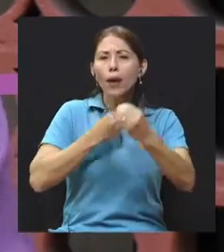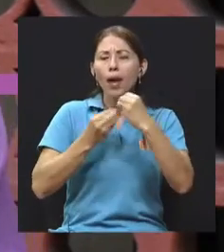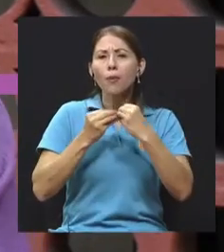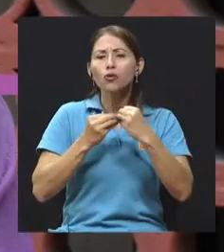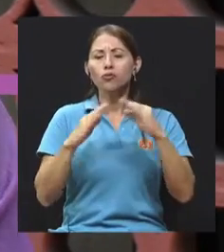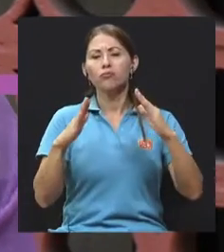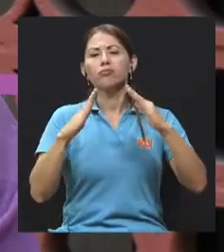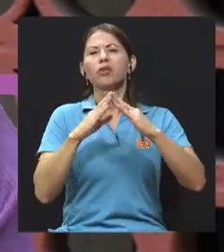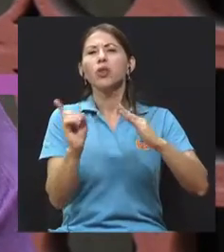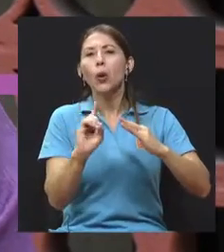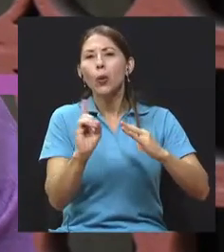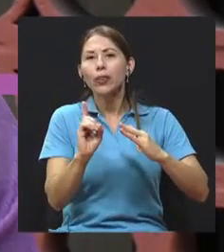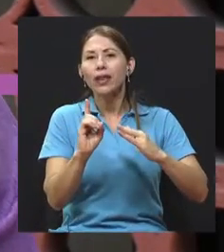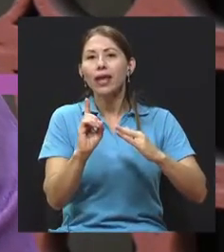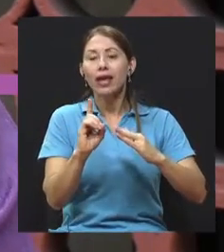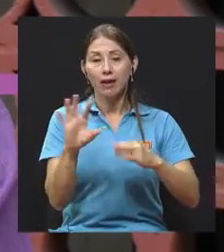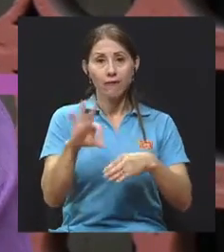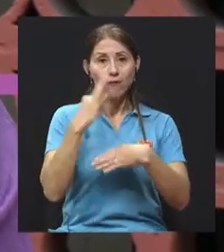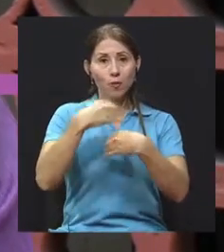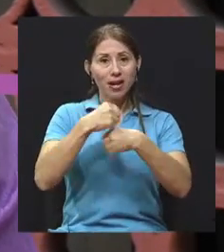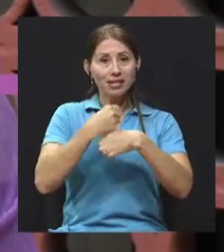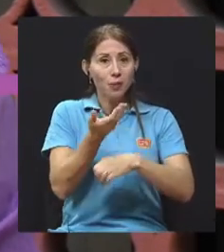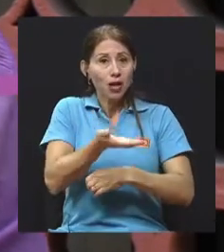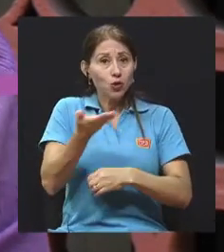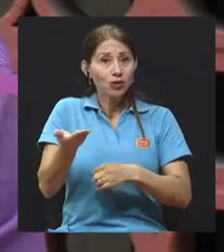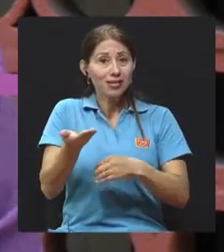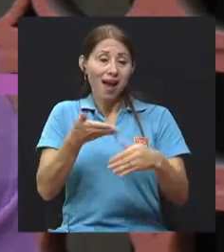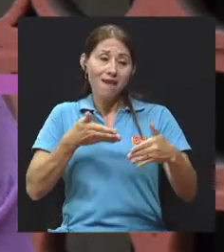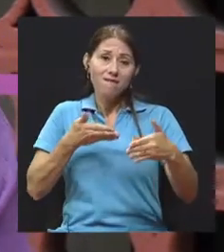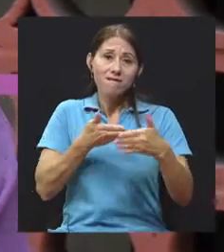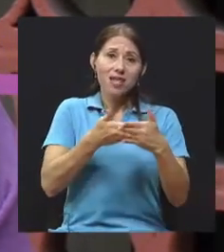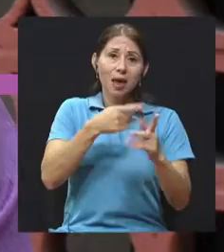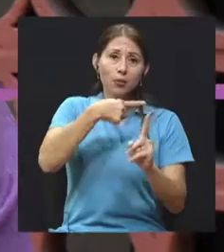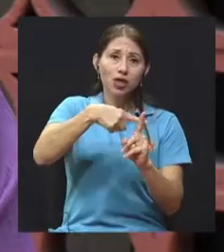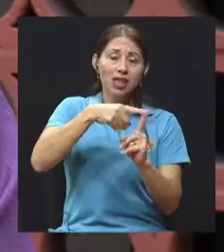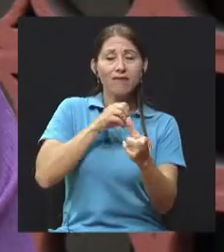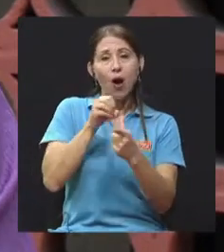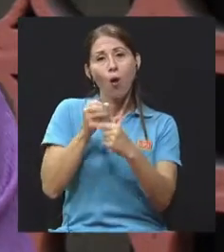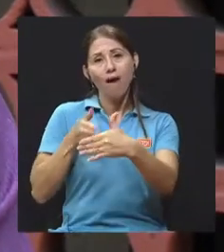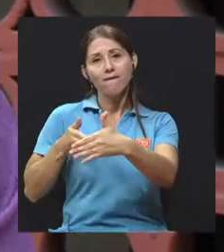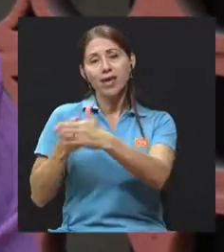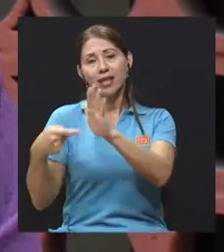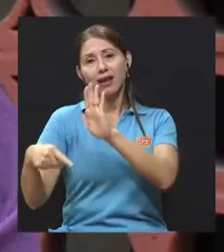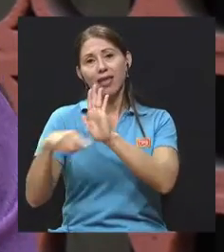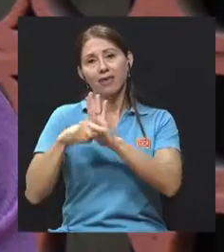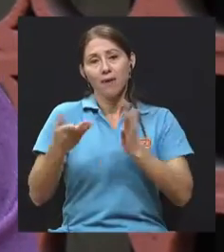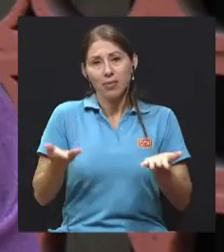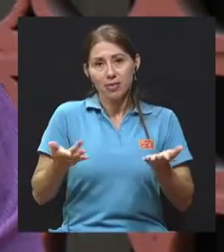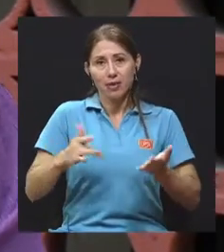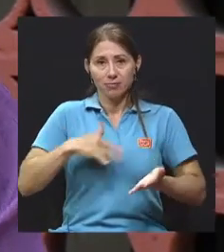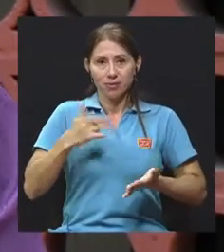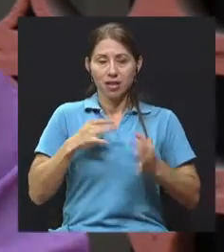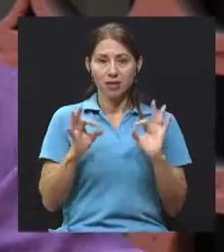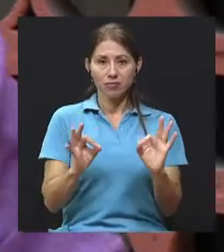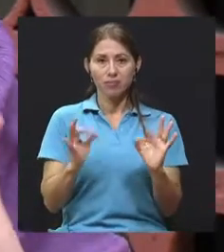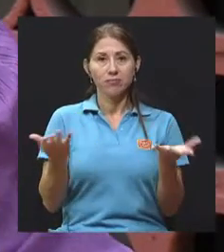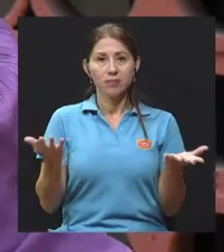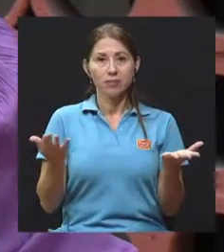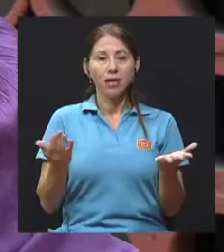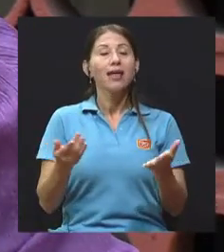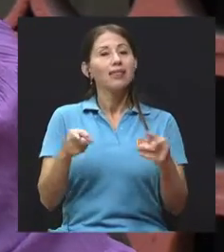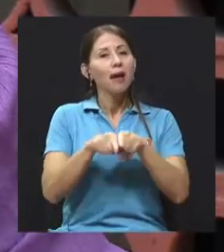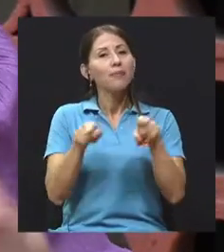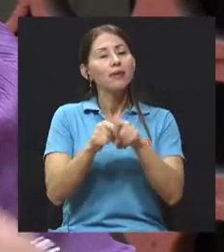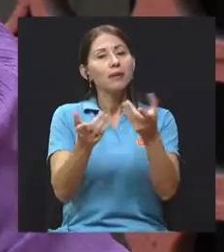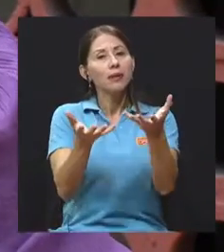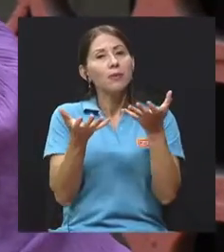la manera en que hacemos las cosas, Saúl, también afecta ya sea positiva o negativamente nuestro bienestar. Y esto también es parte de lo que queremos